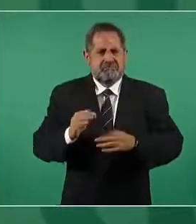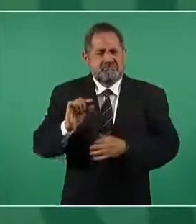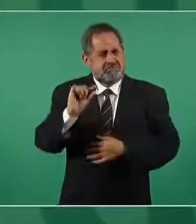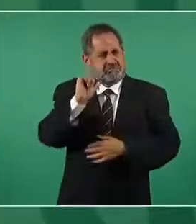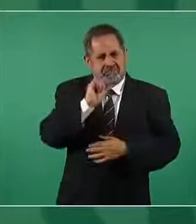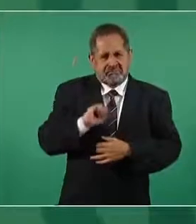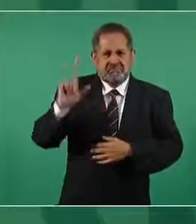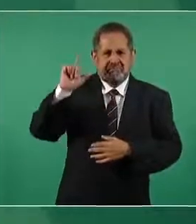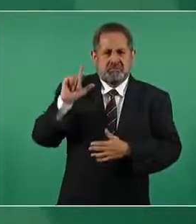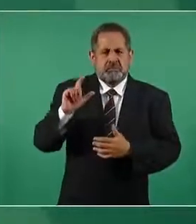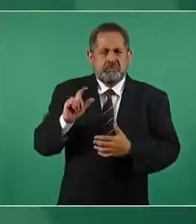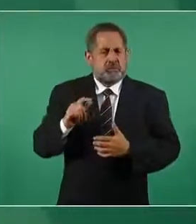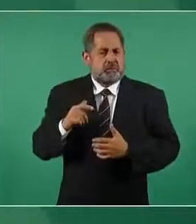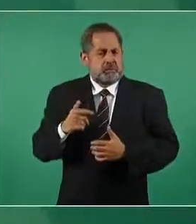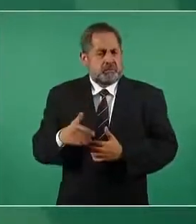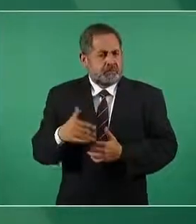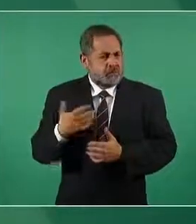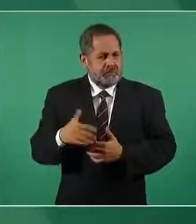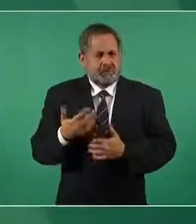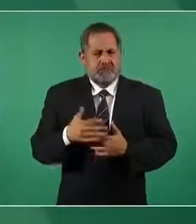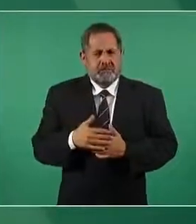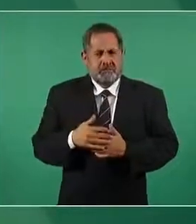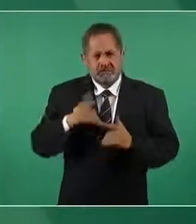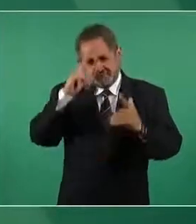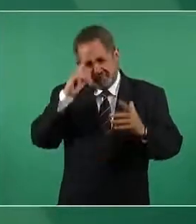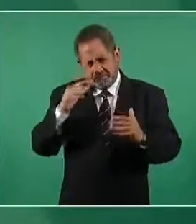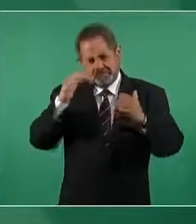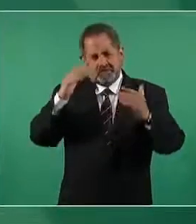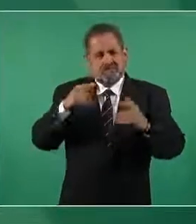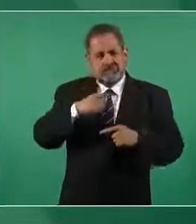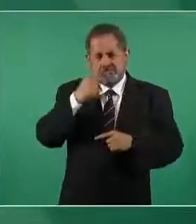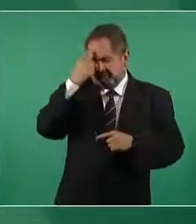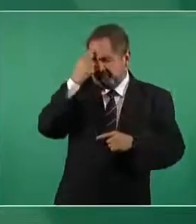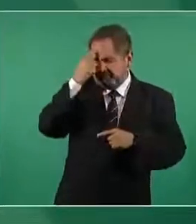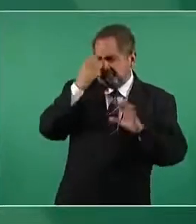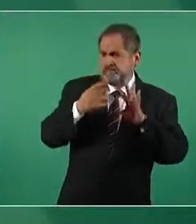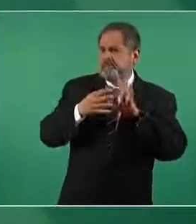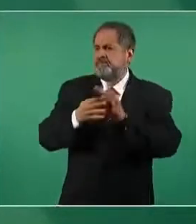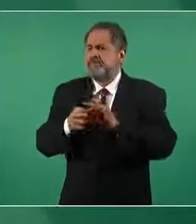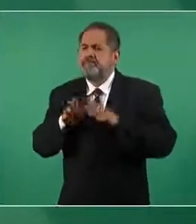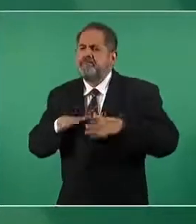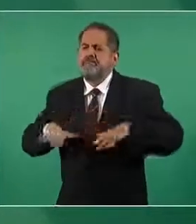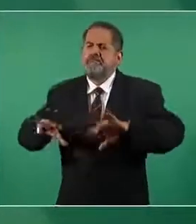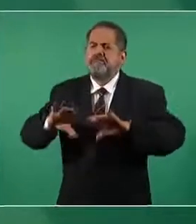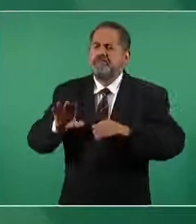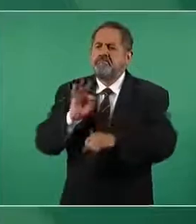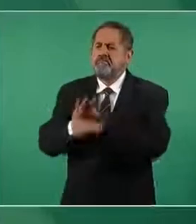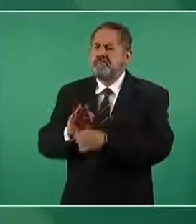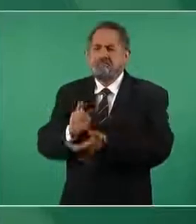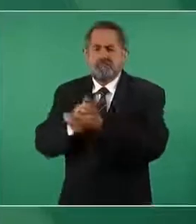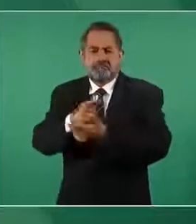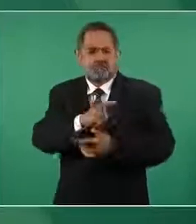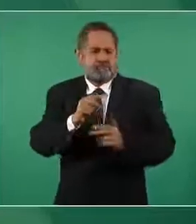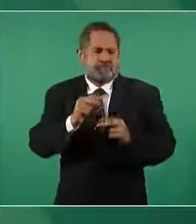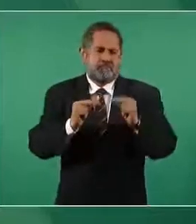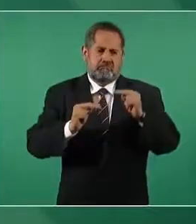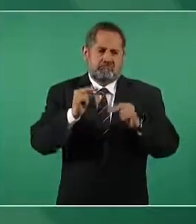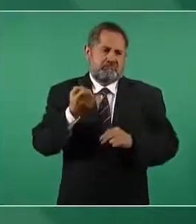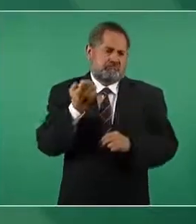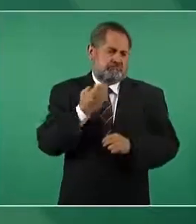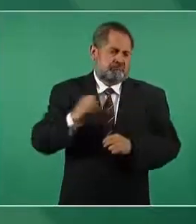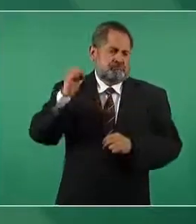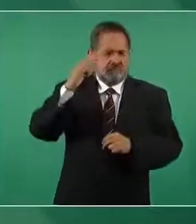profesionales con dimensión social muy buen nivel académico